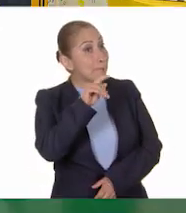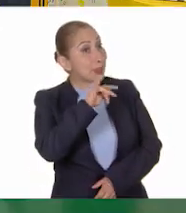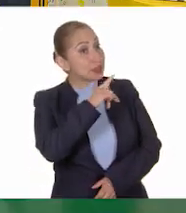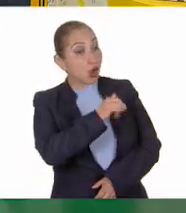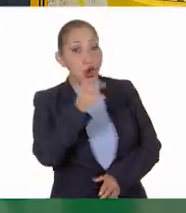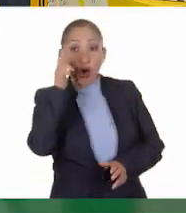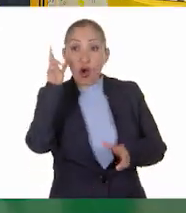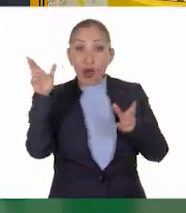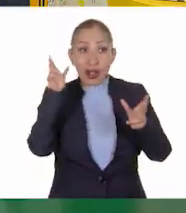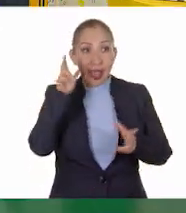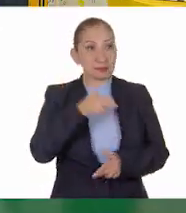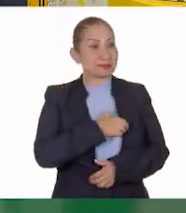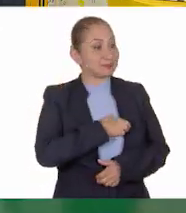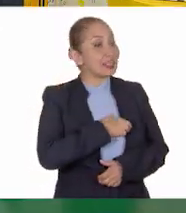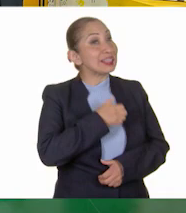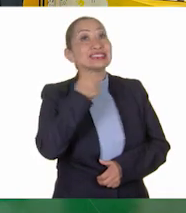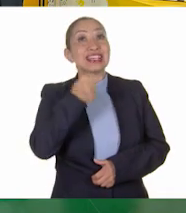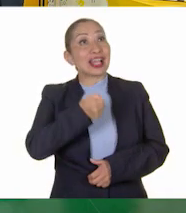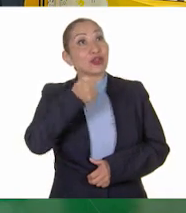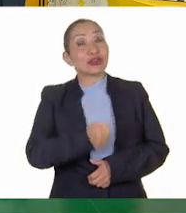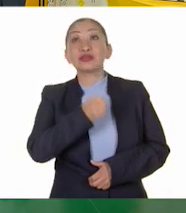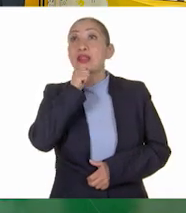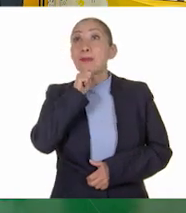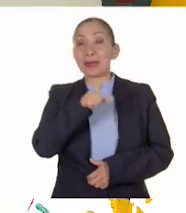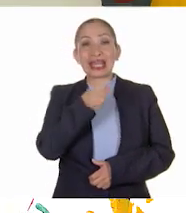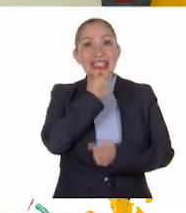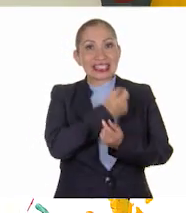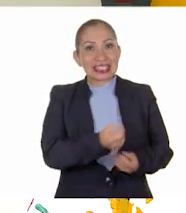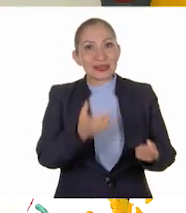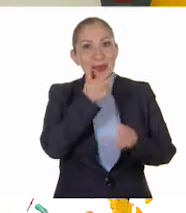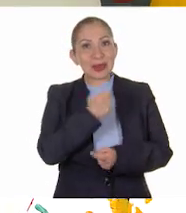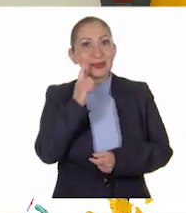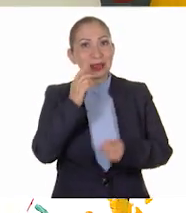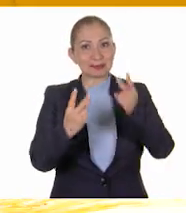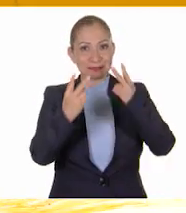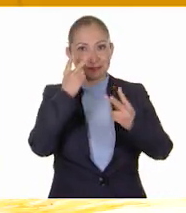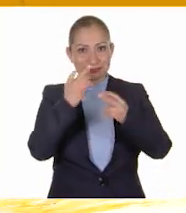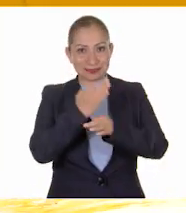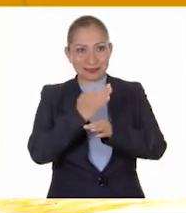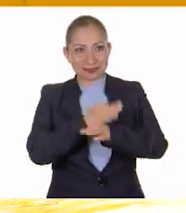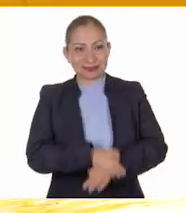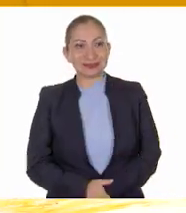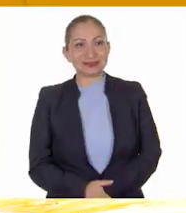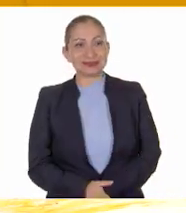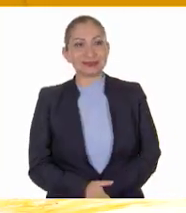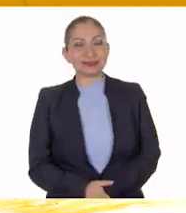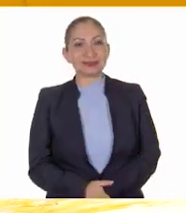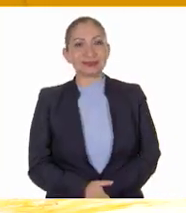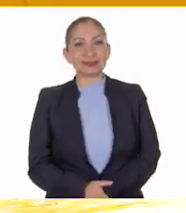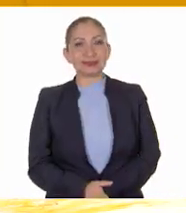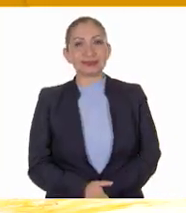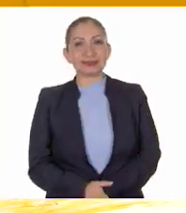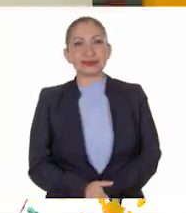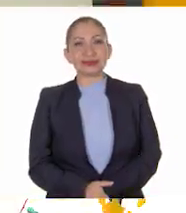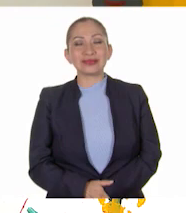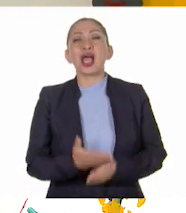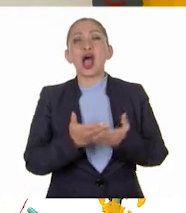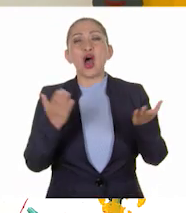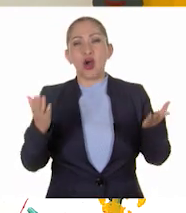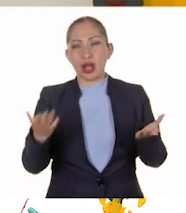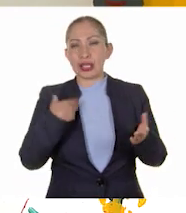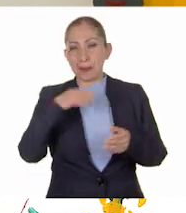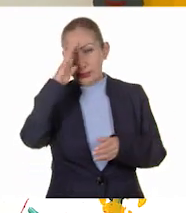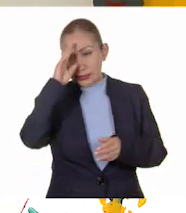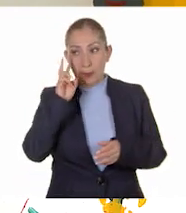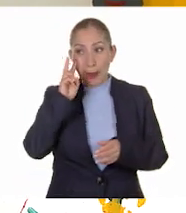También te saludo. Saludo y saludamos a las niñas y niños que nos ven. Muy bien. ¿Qué les parece si antes de comenzar con nuestras